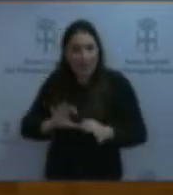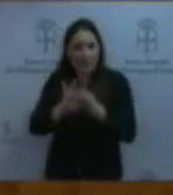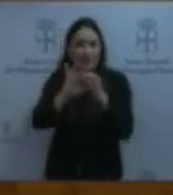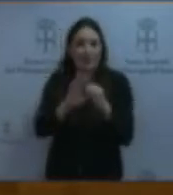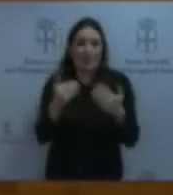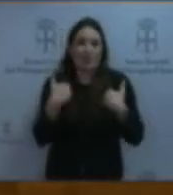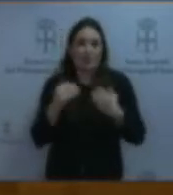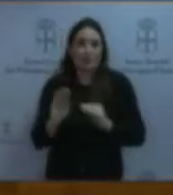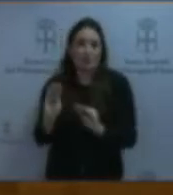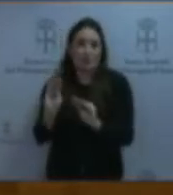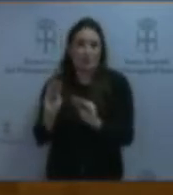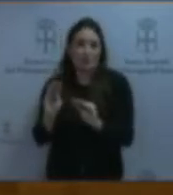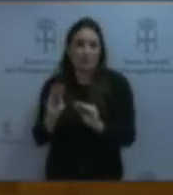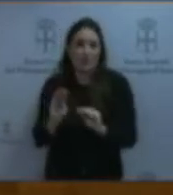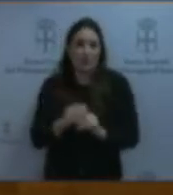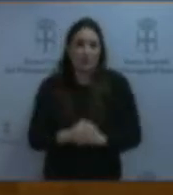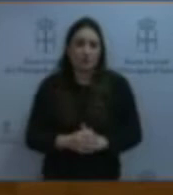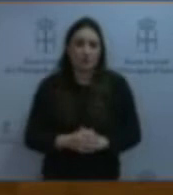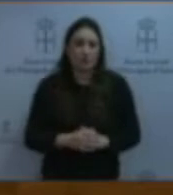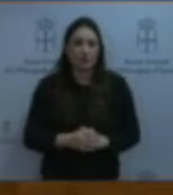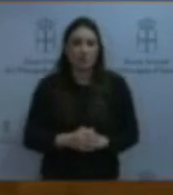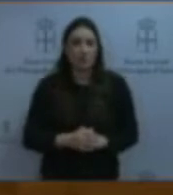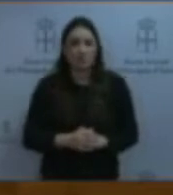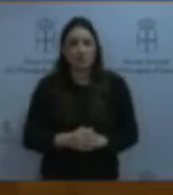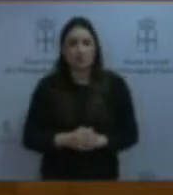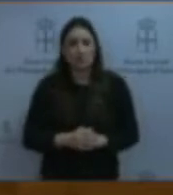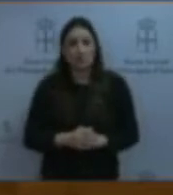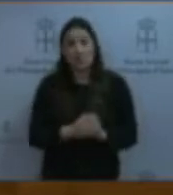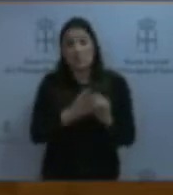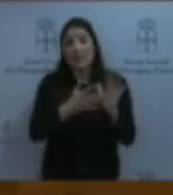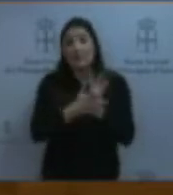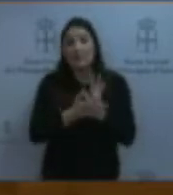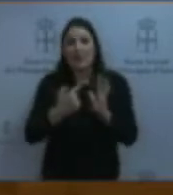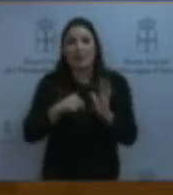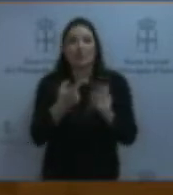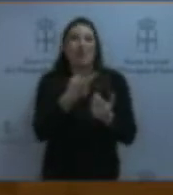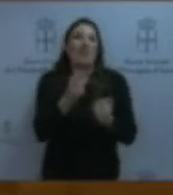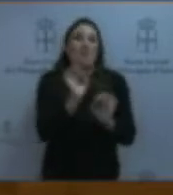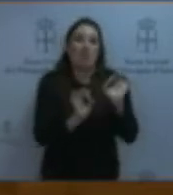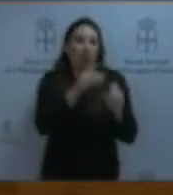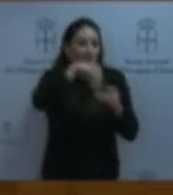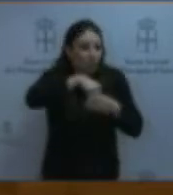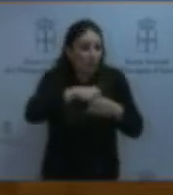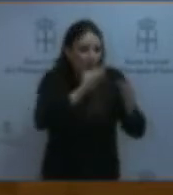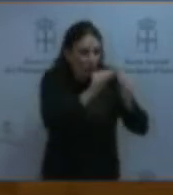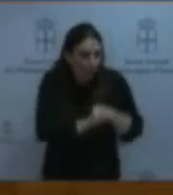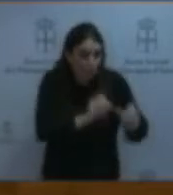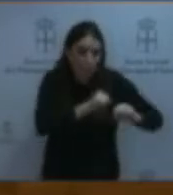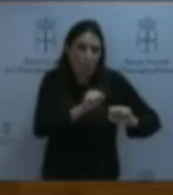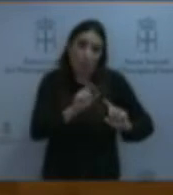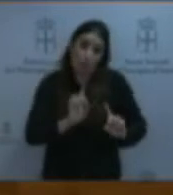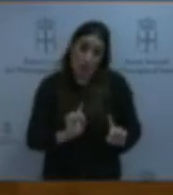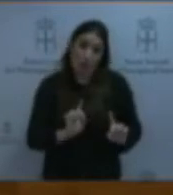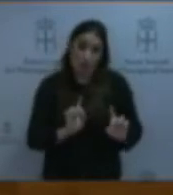competencias Lo que no quiere decir que estemos de acuerdo con el 100% de su contenido y del que además es